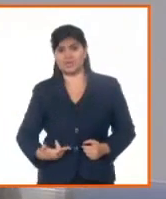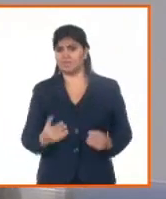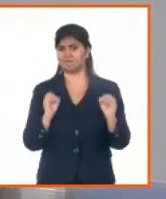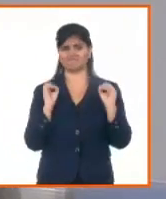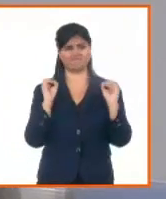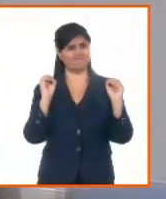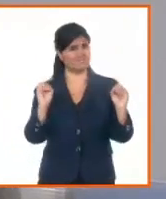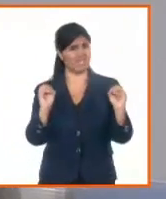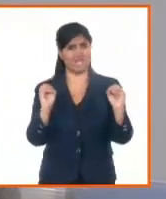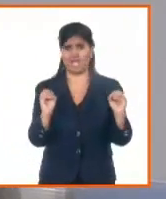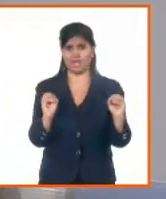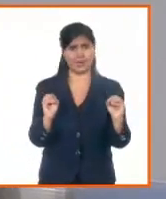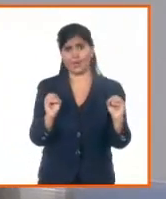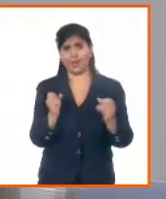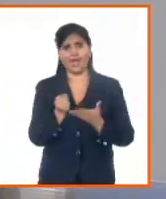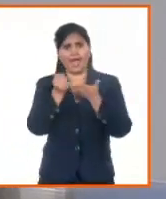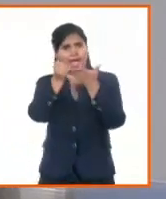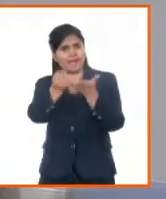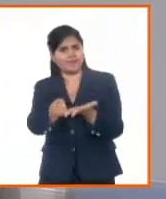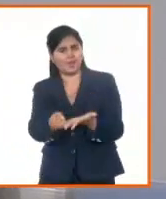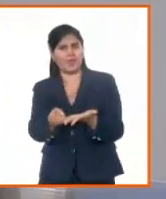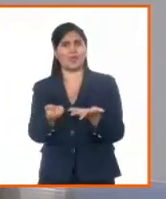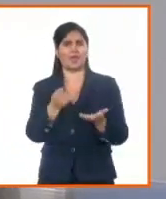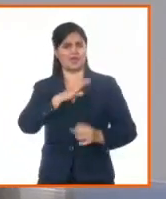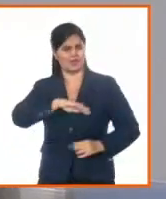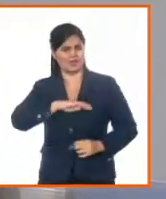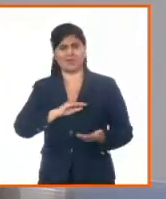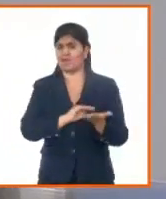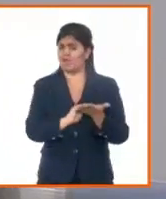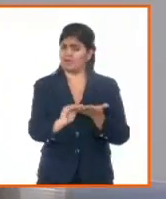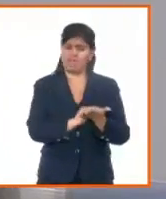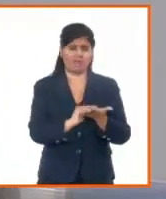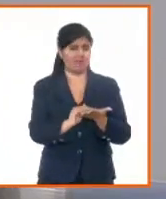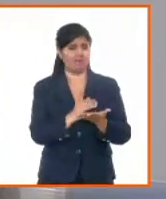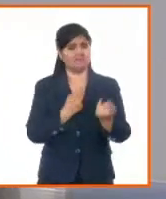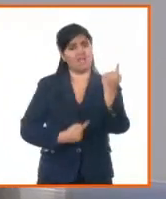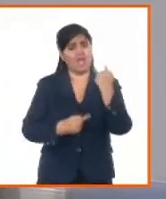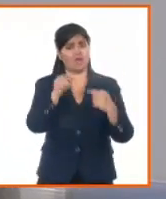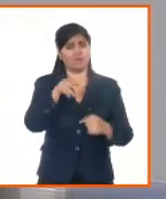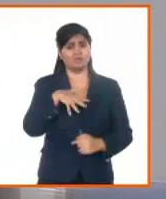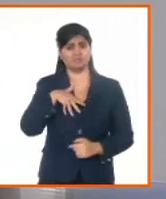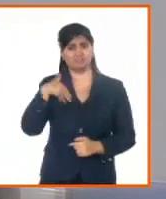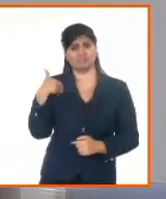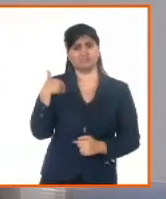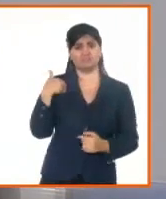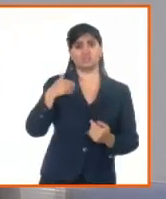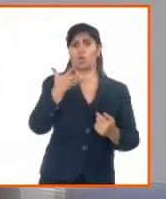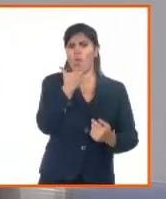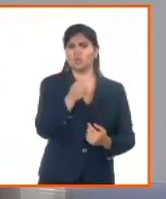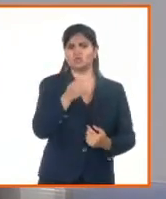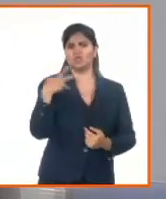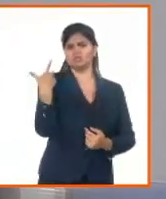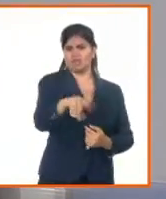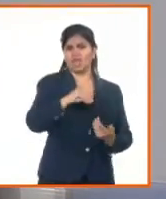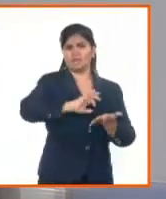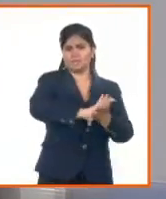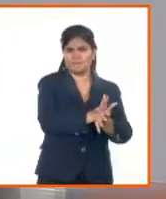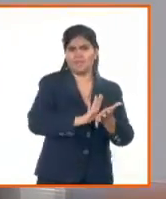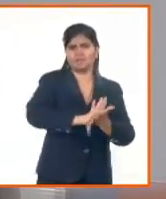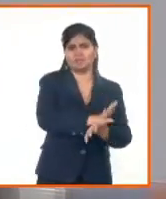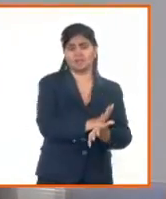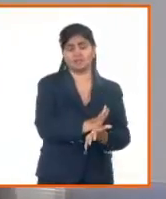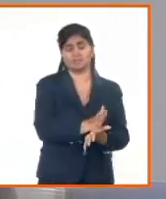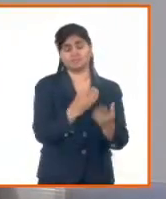desempeño profesional. Hay que decir también que en el proceso de perfeccionamiento del Ministerio de